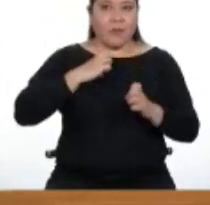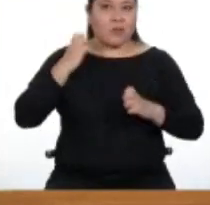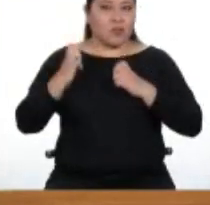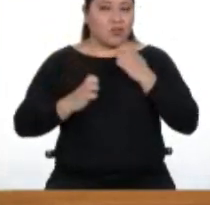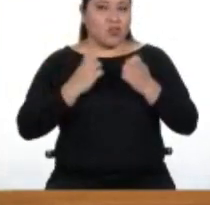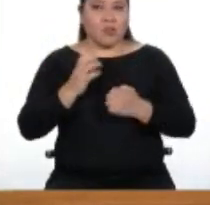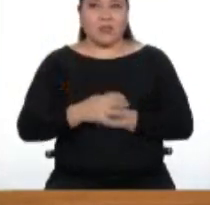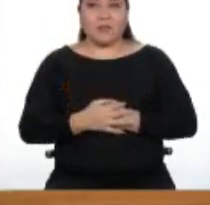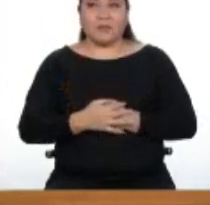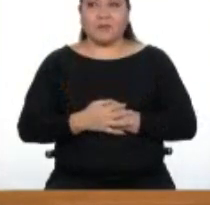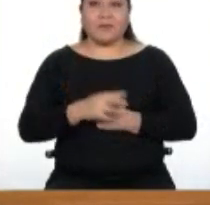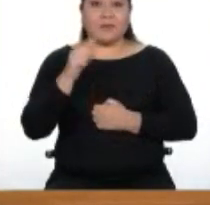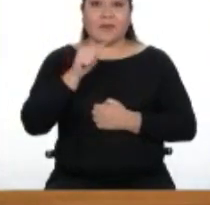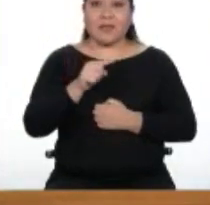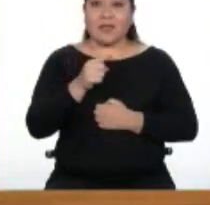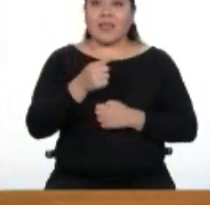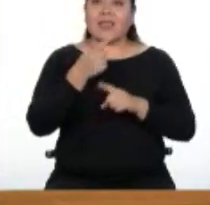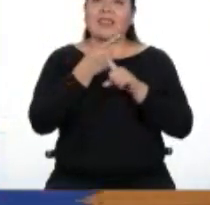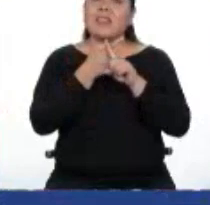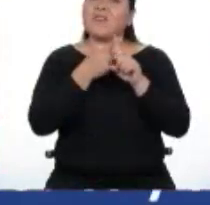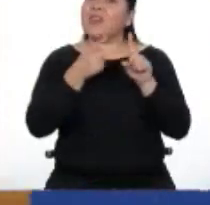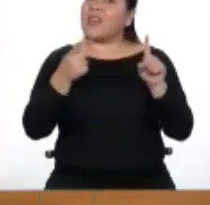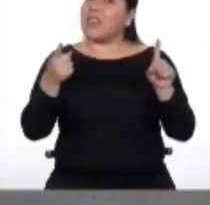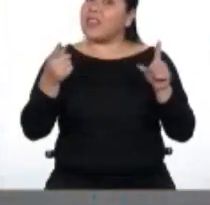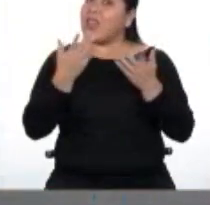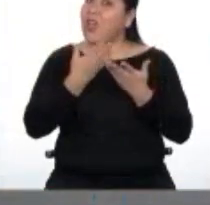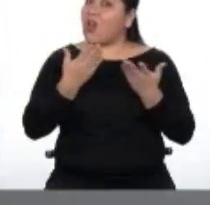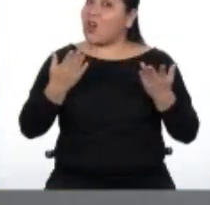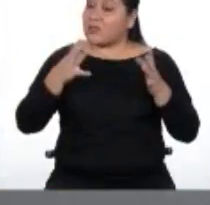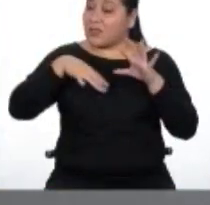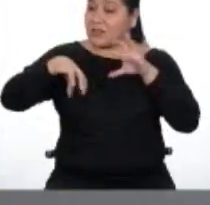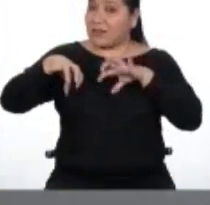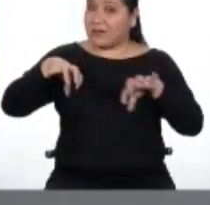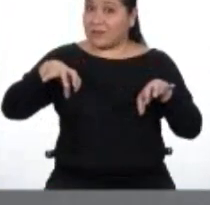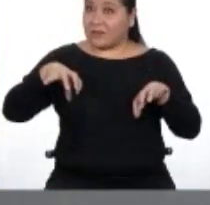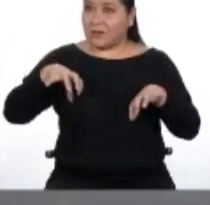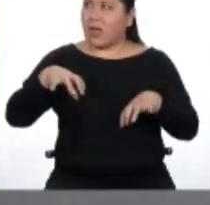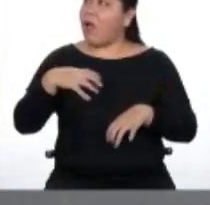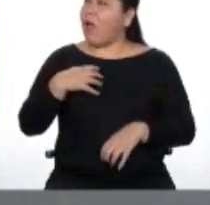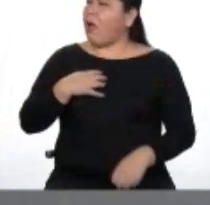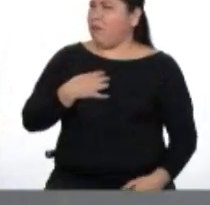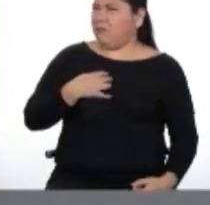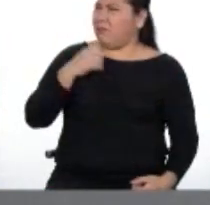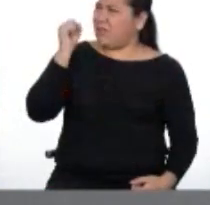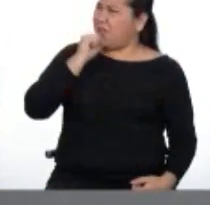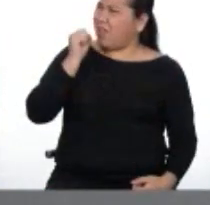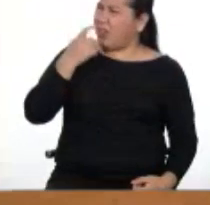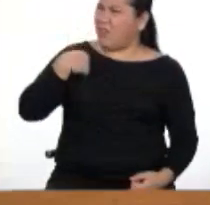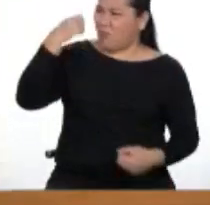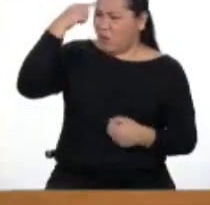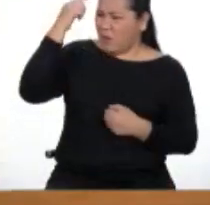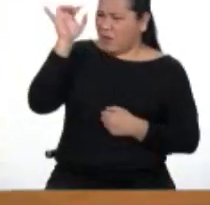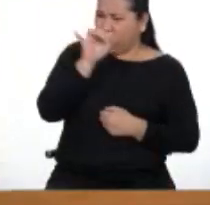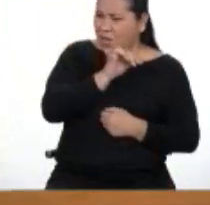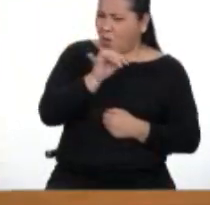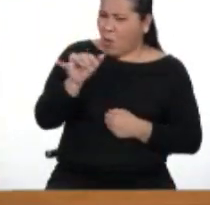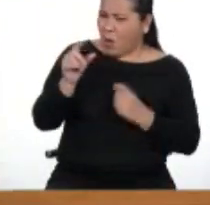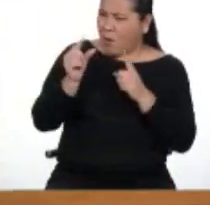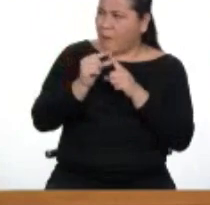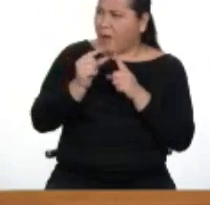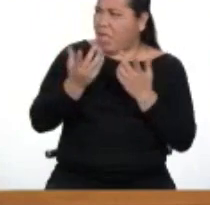que ambas son cosas distintas. ¿Ah, sí? Yo pensé que eran lo mismo. No,